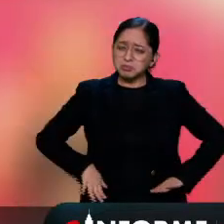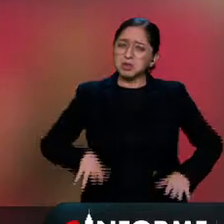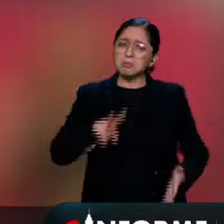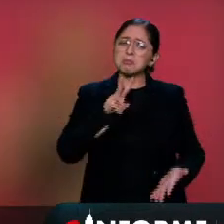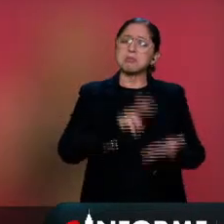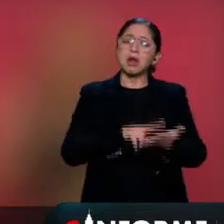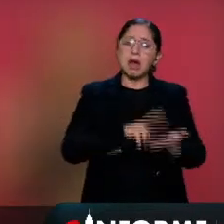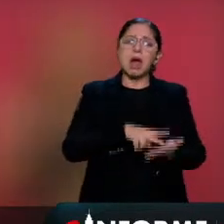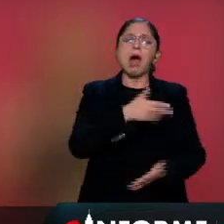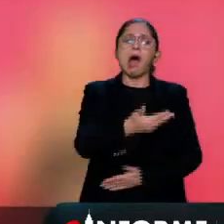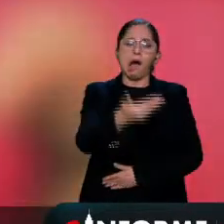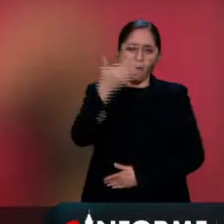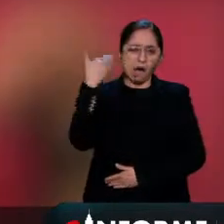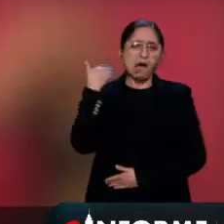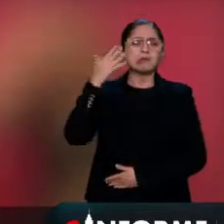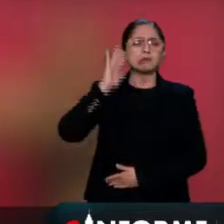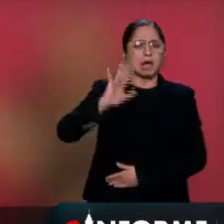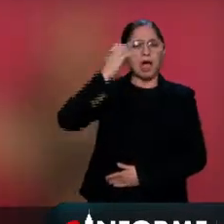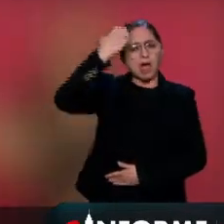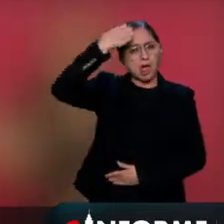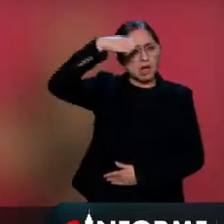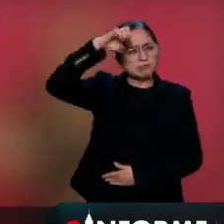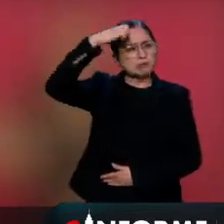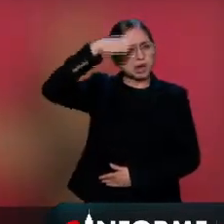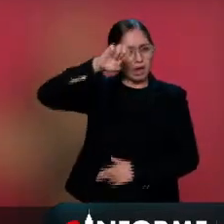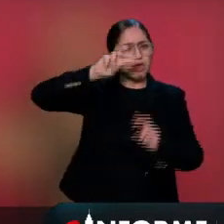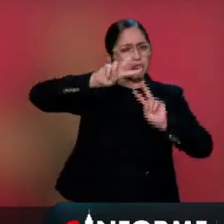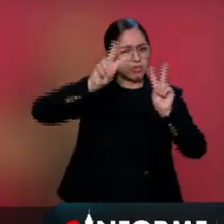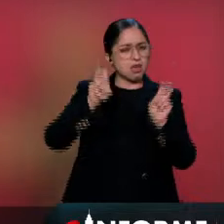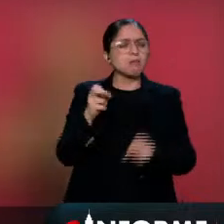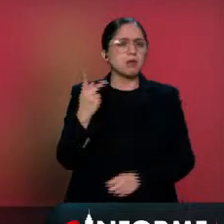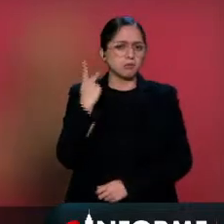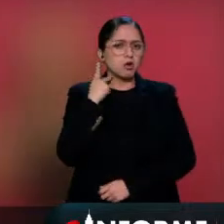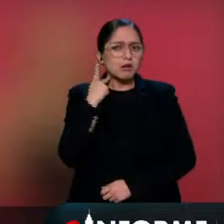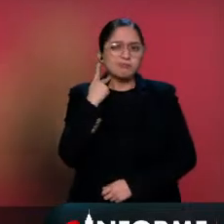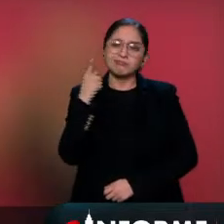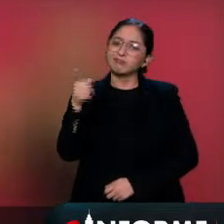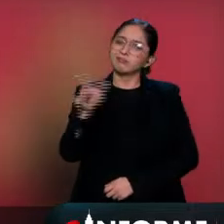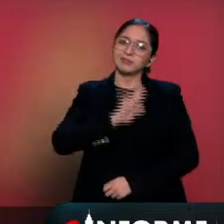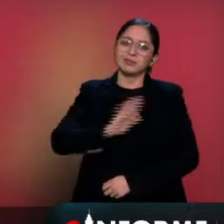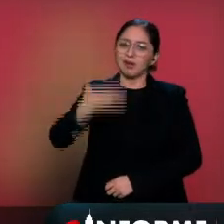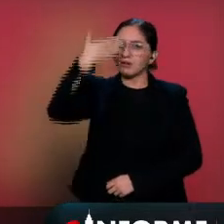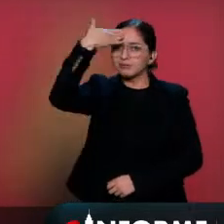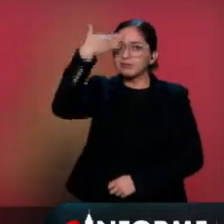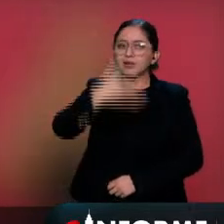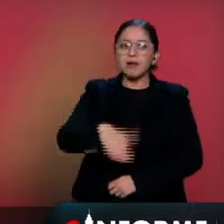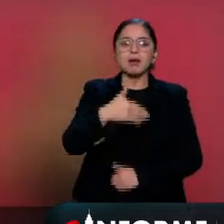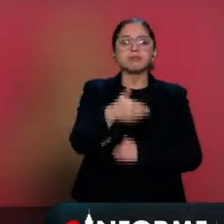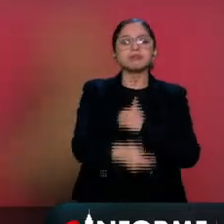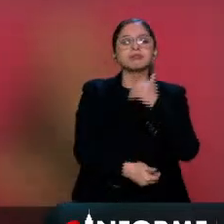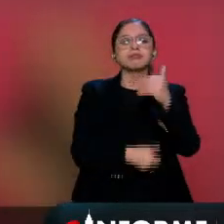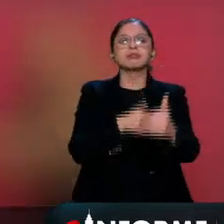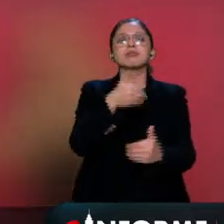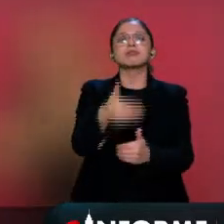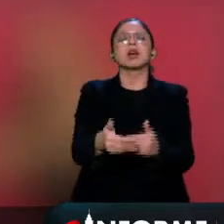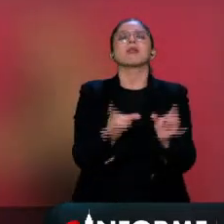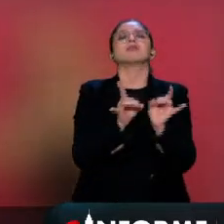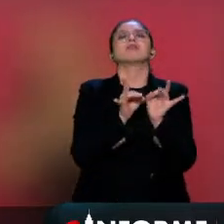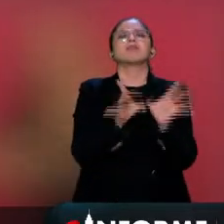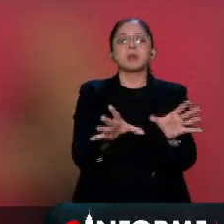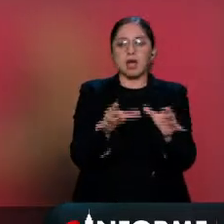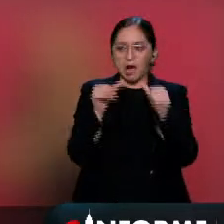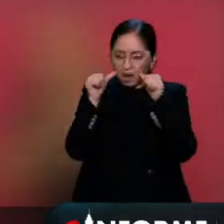y sabe bien cuál es la fórmula para enfrentar a las